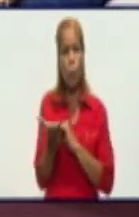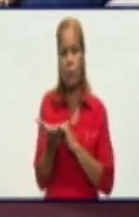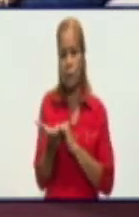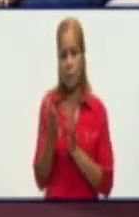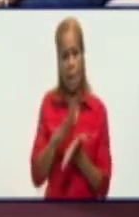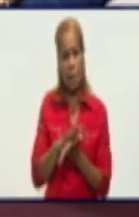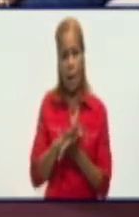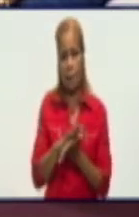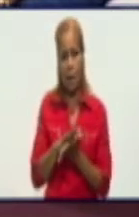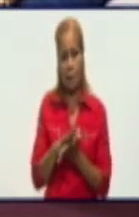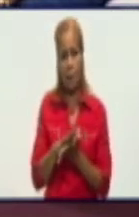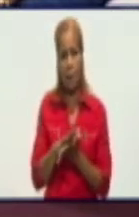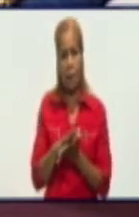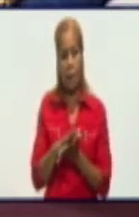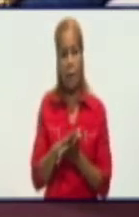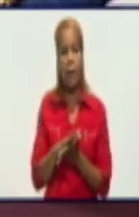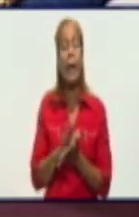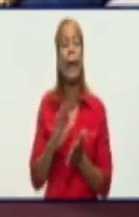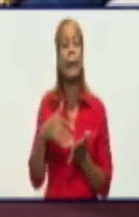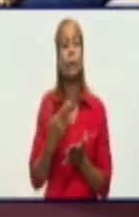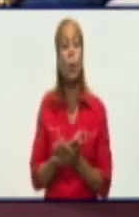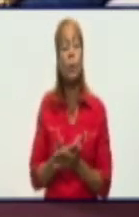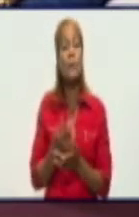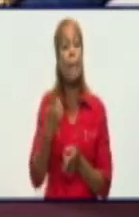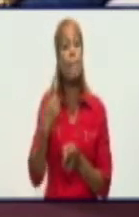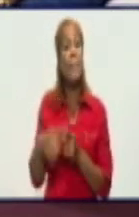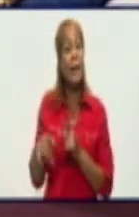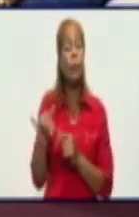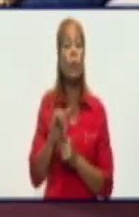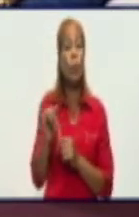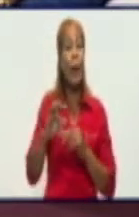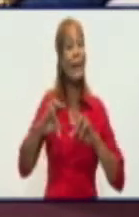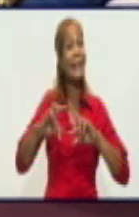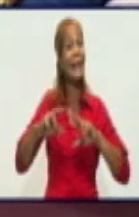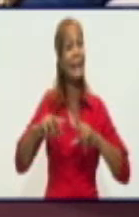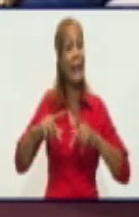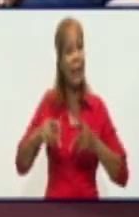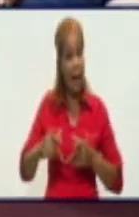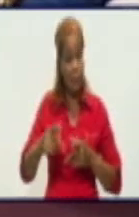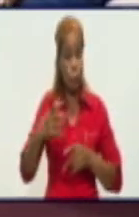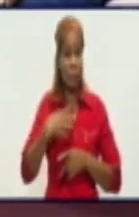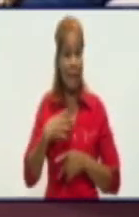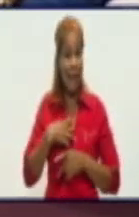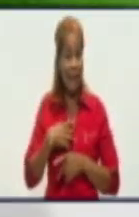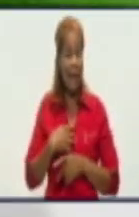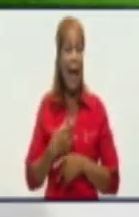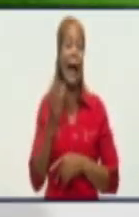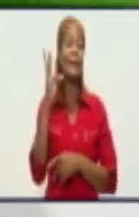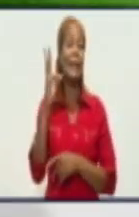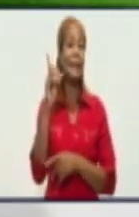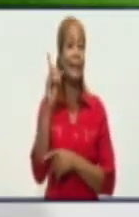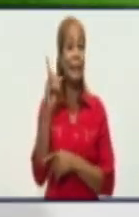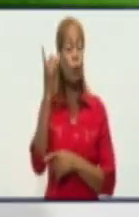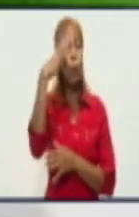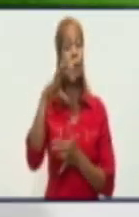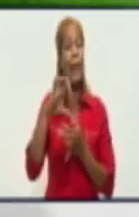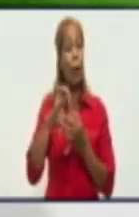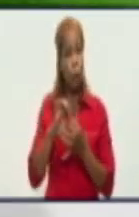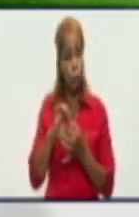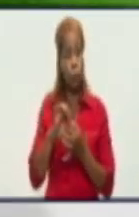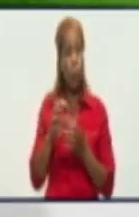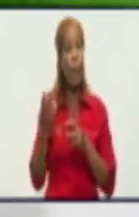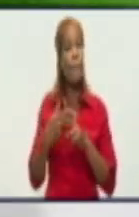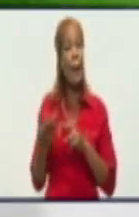aportó, bien por el contribuyente, pero le reiteramos que tienen hasta el 31 de agosto para efectuar